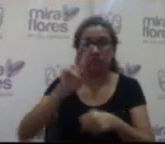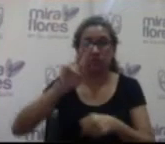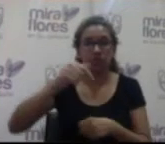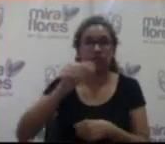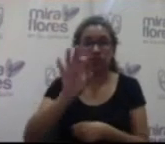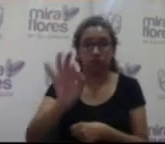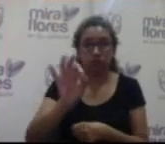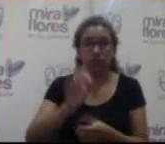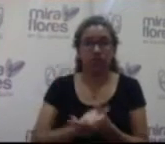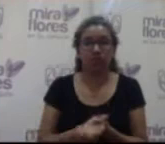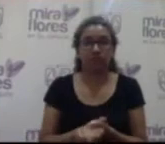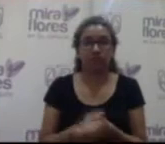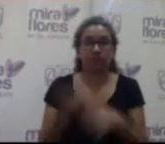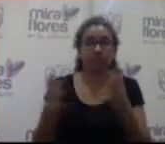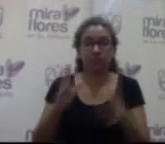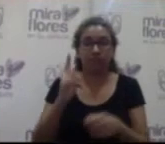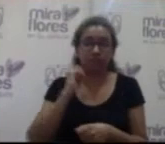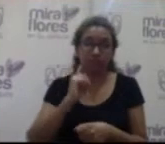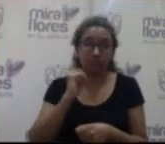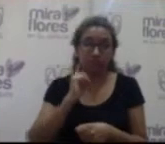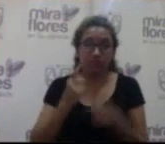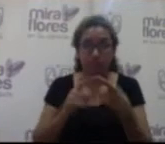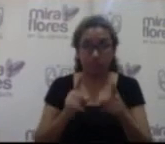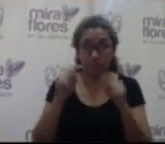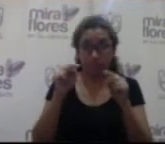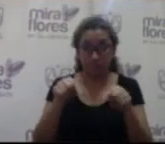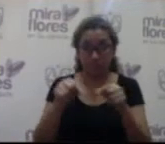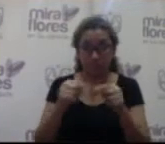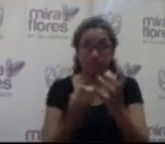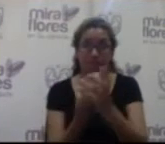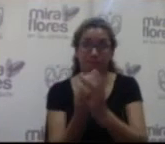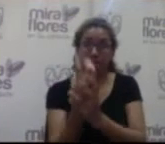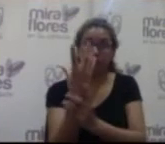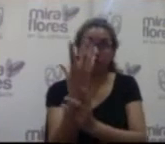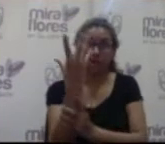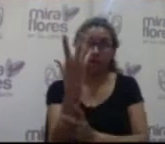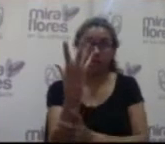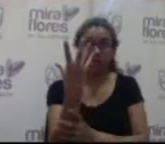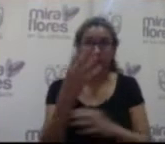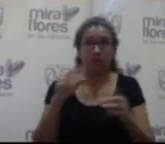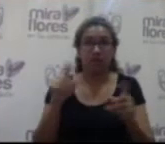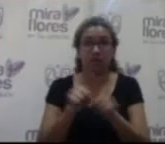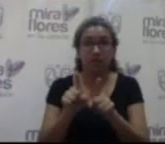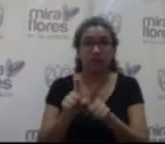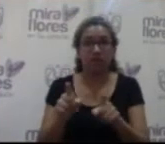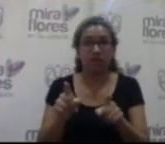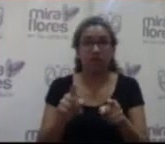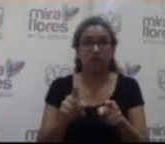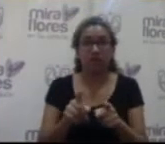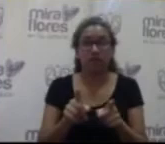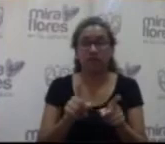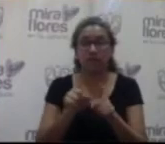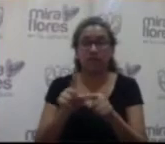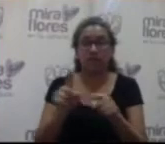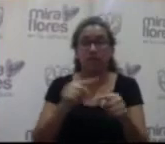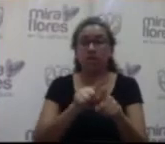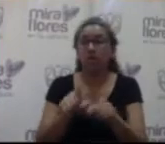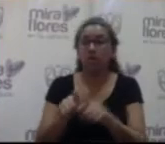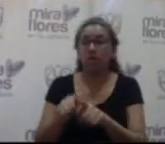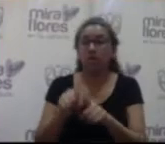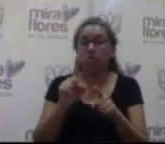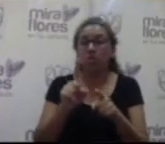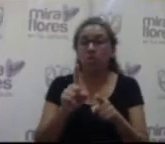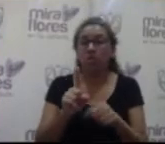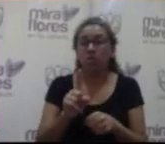importantísimo, parece mentira pero esta planta tiene una naturaleza